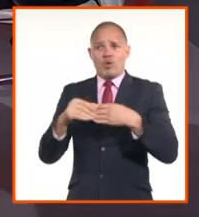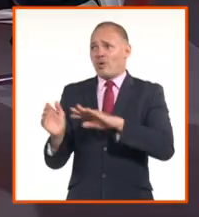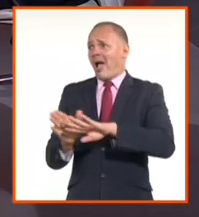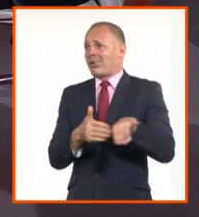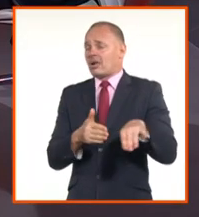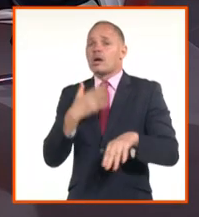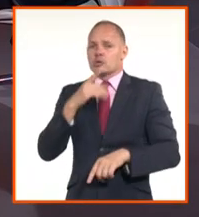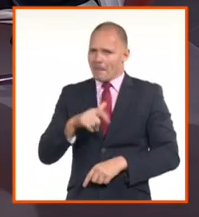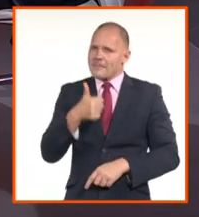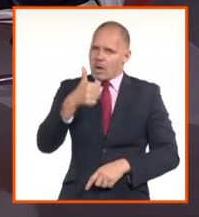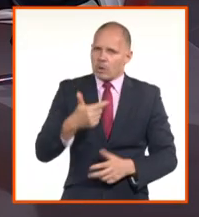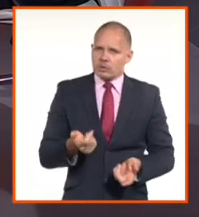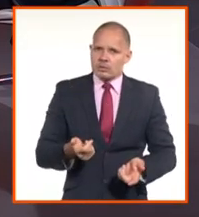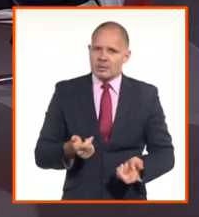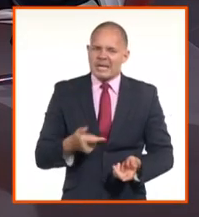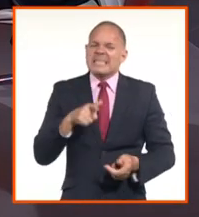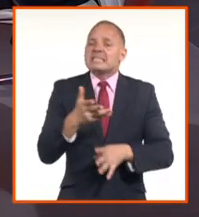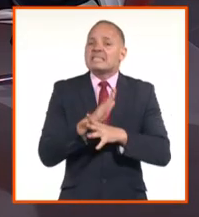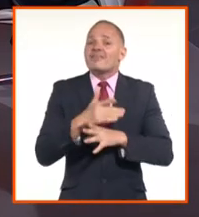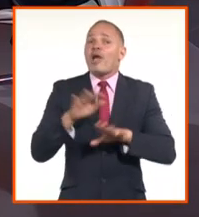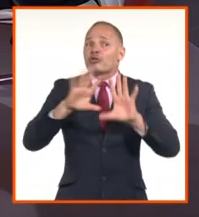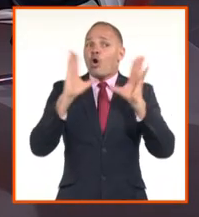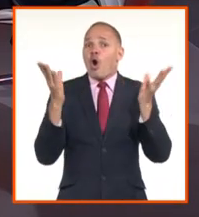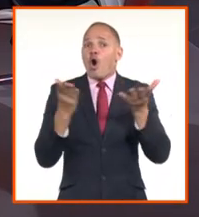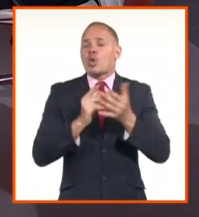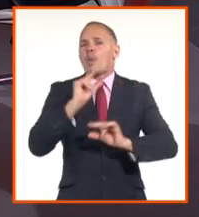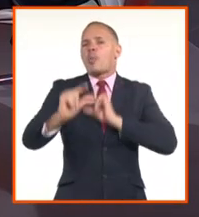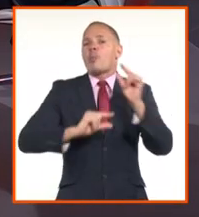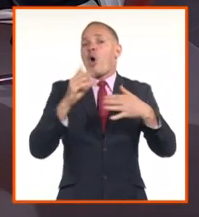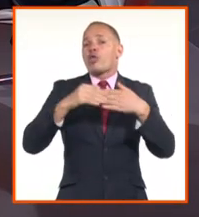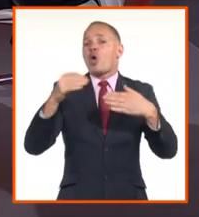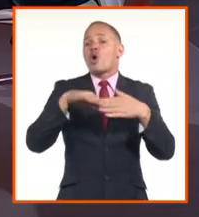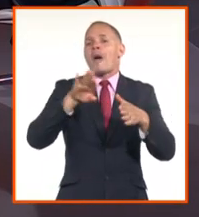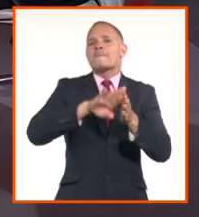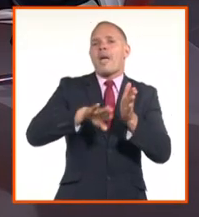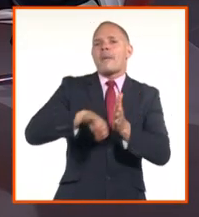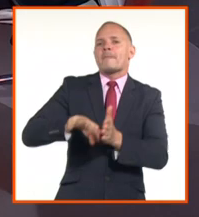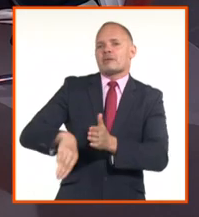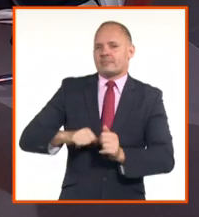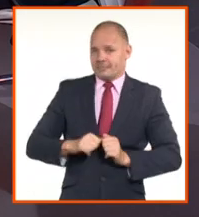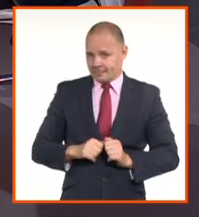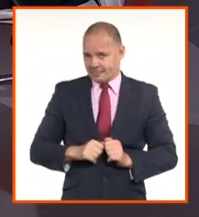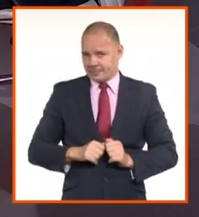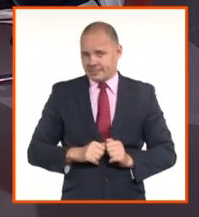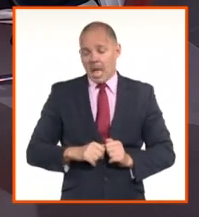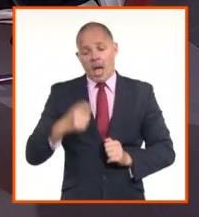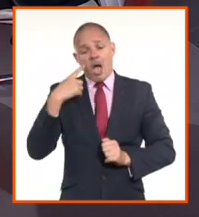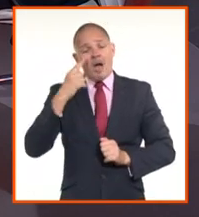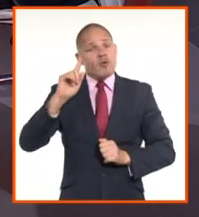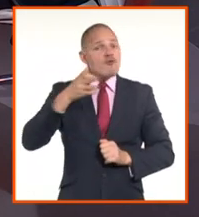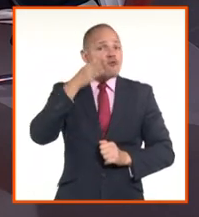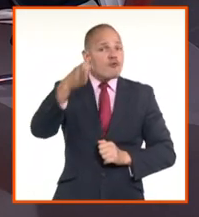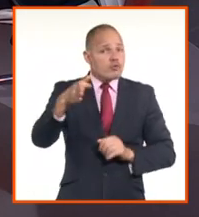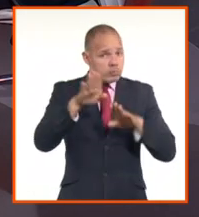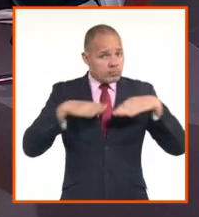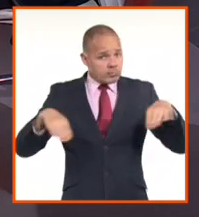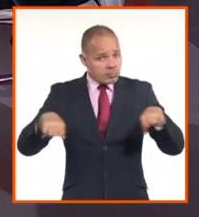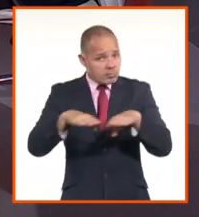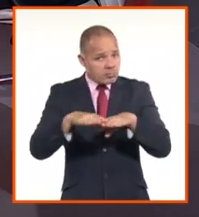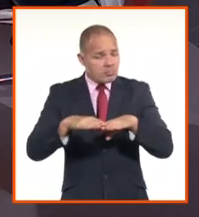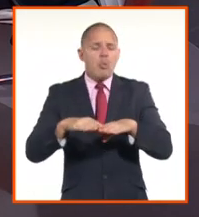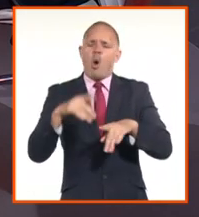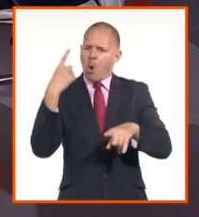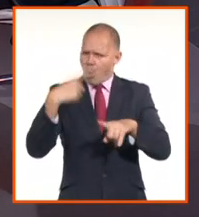y prontamente estaremos también aquí en la mesa redonda trayendo otros elementos a